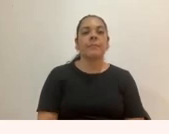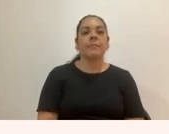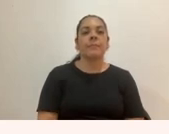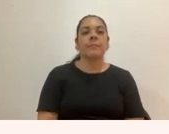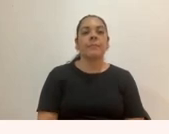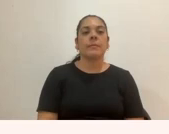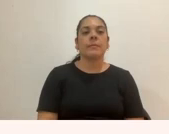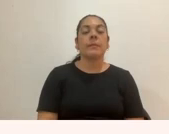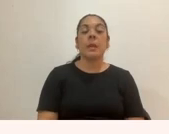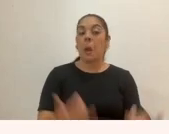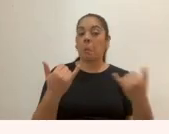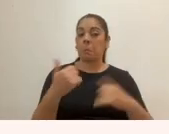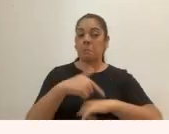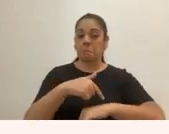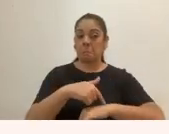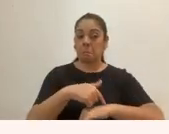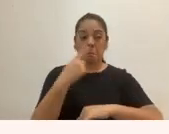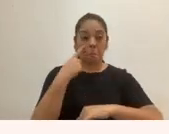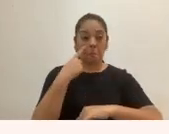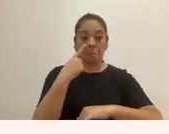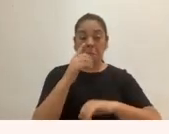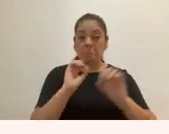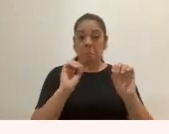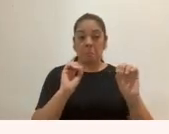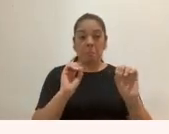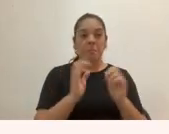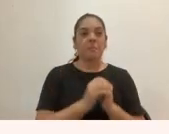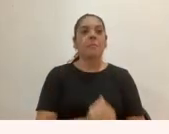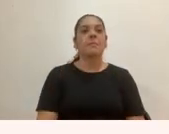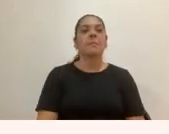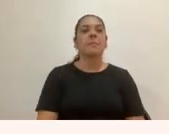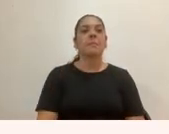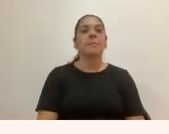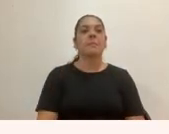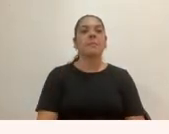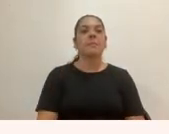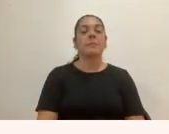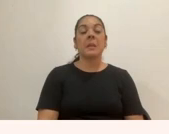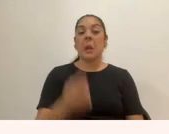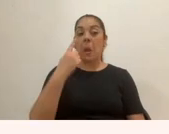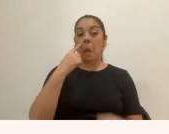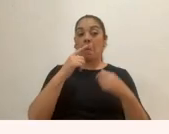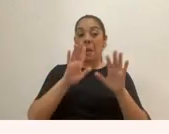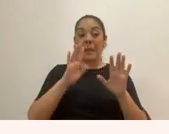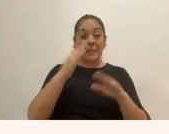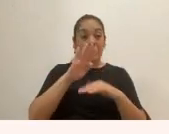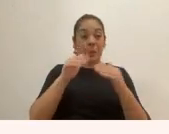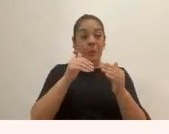De momento no veo actividad parece ser que todo quedó muy claro